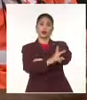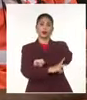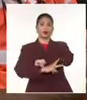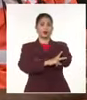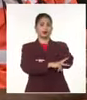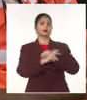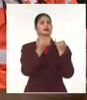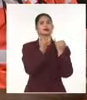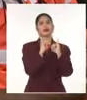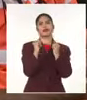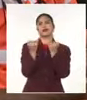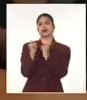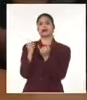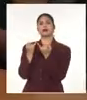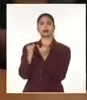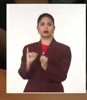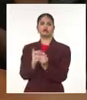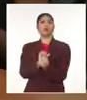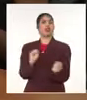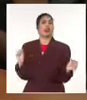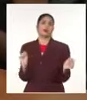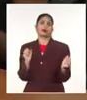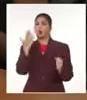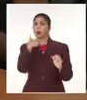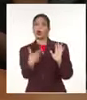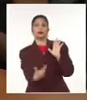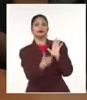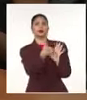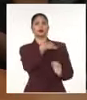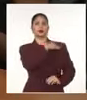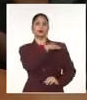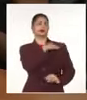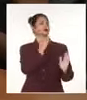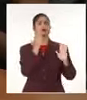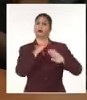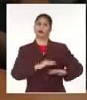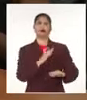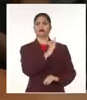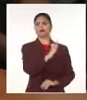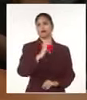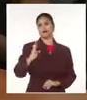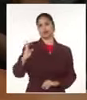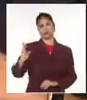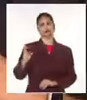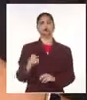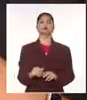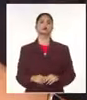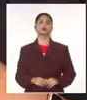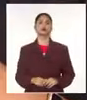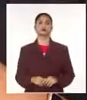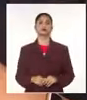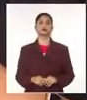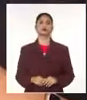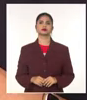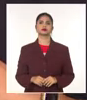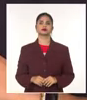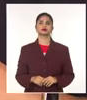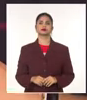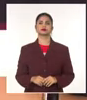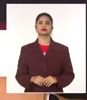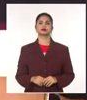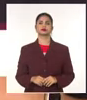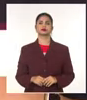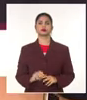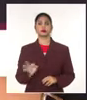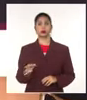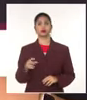del poder económico de sus países y la influencia política de los gobiernos. Por eso estamos aquí, para reivindicar además el